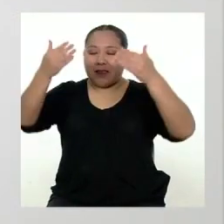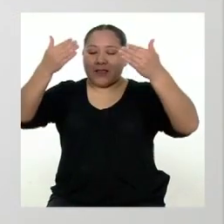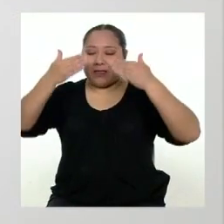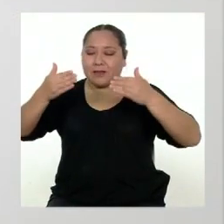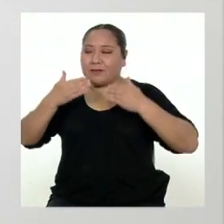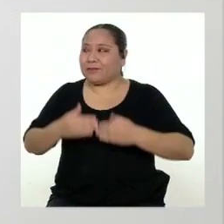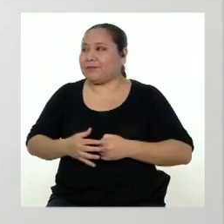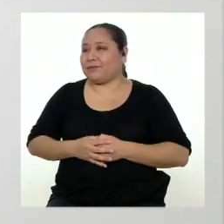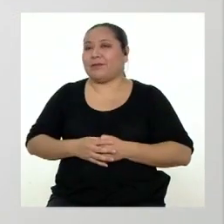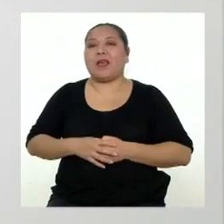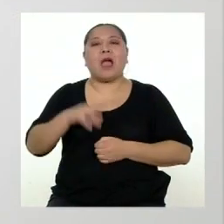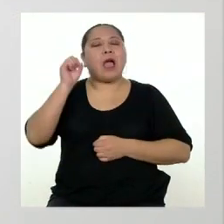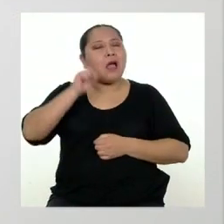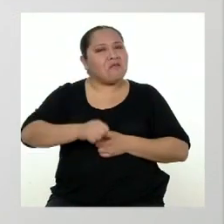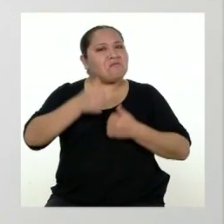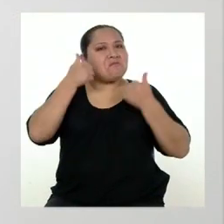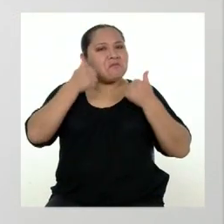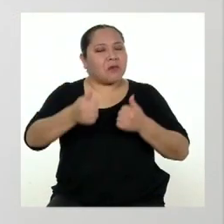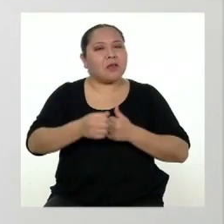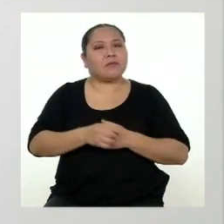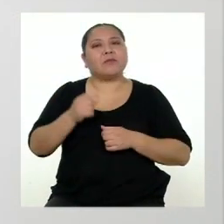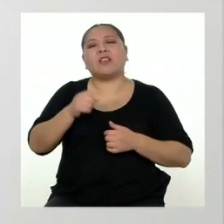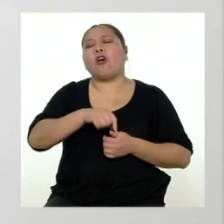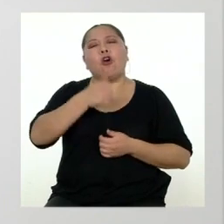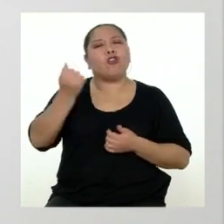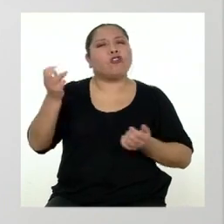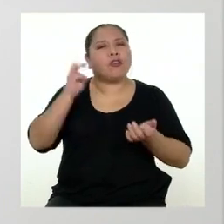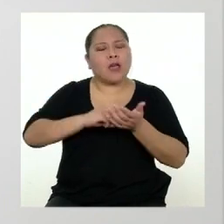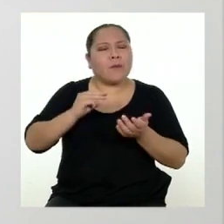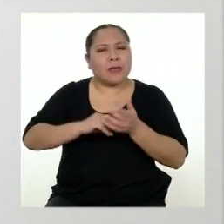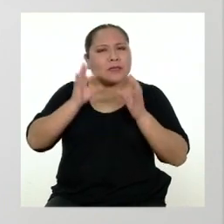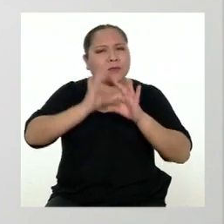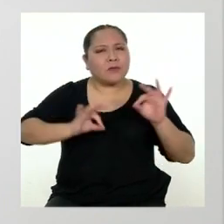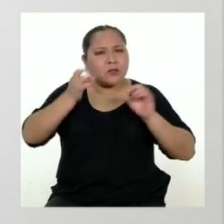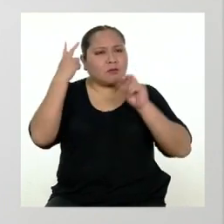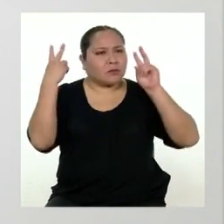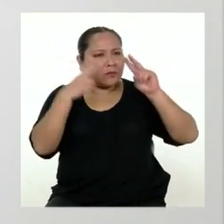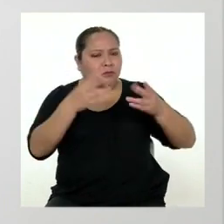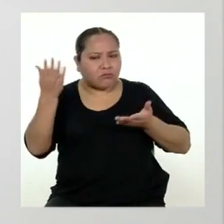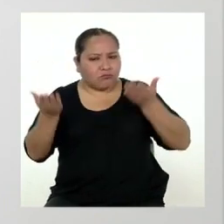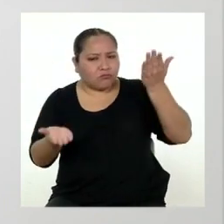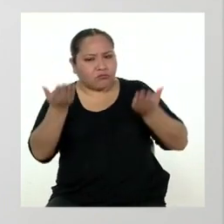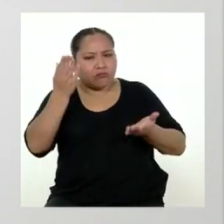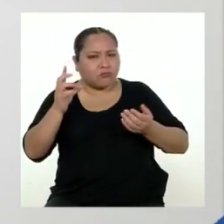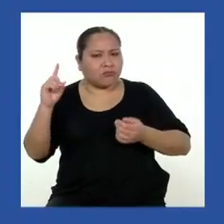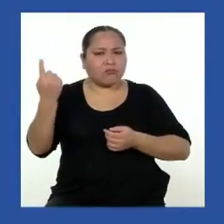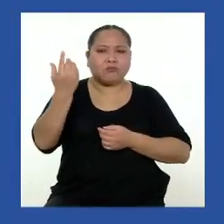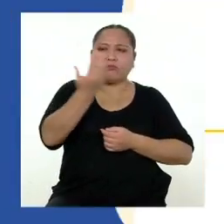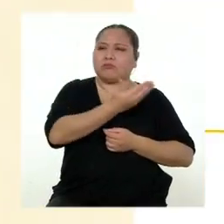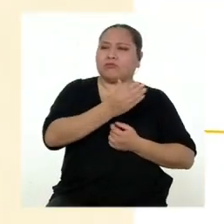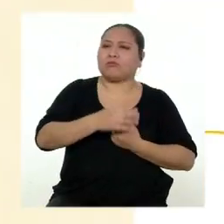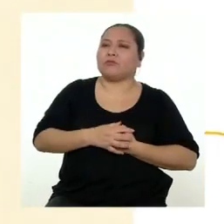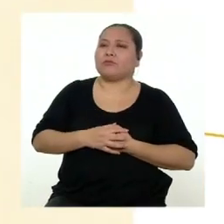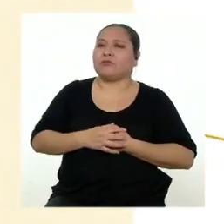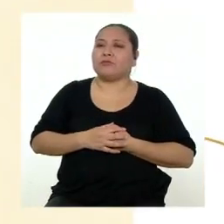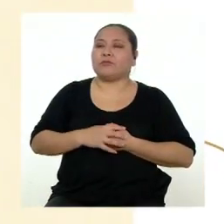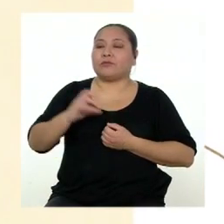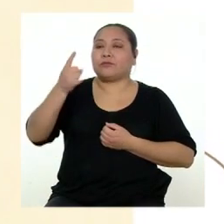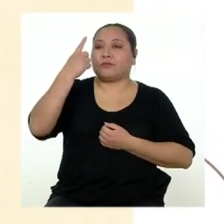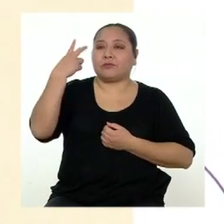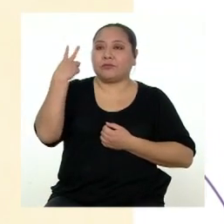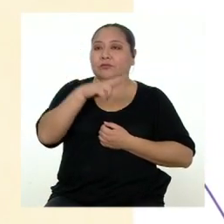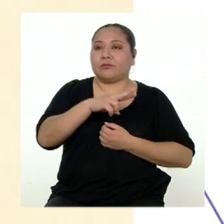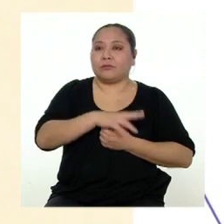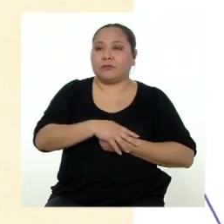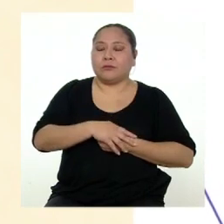de esa observación, ¿qué es lo que más se destaca en estas dos infografías si la comparamos con la primera? Lo primero que salta